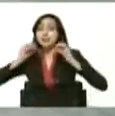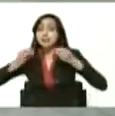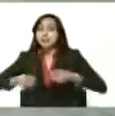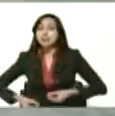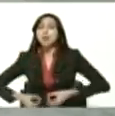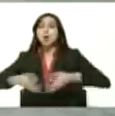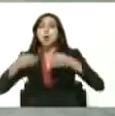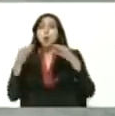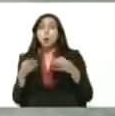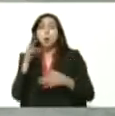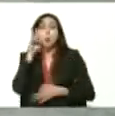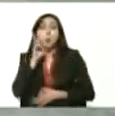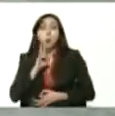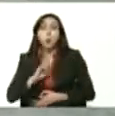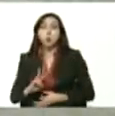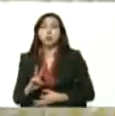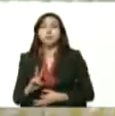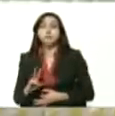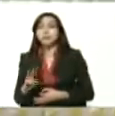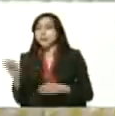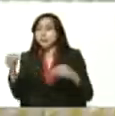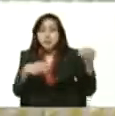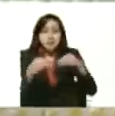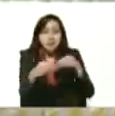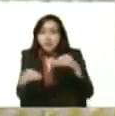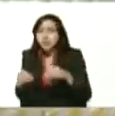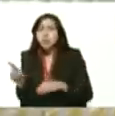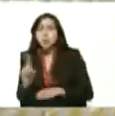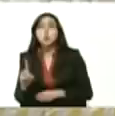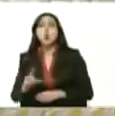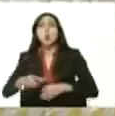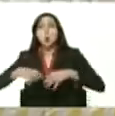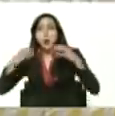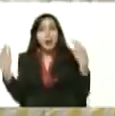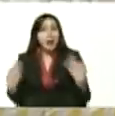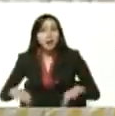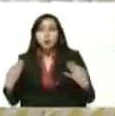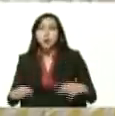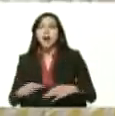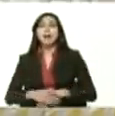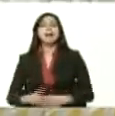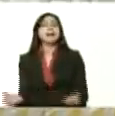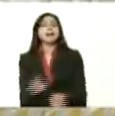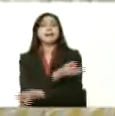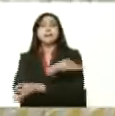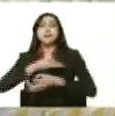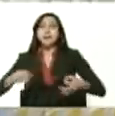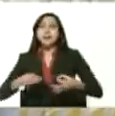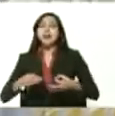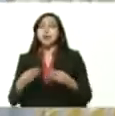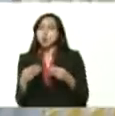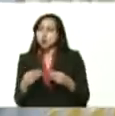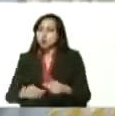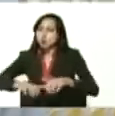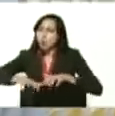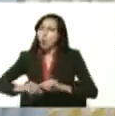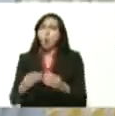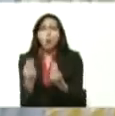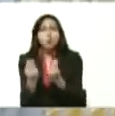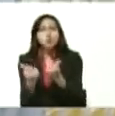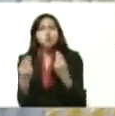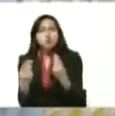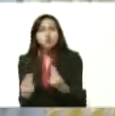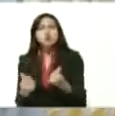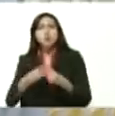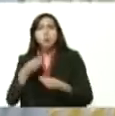impurezas sin ningún tipo de aditivos una harina con una granulometría fina suave al amasado que ha tenido